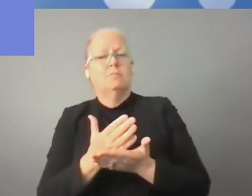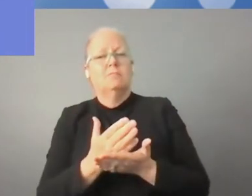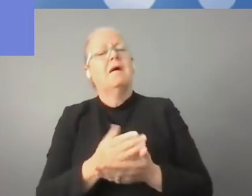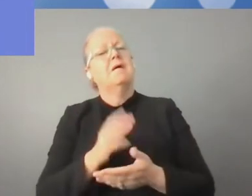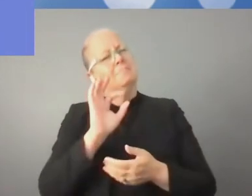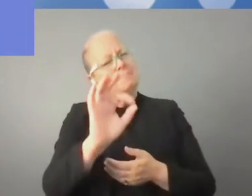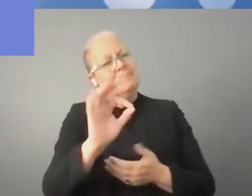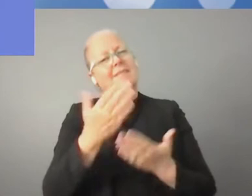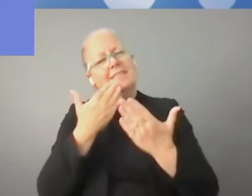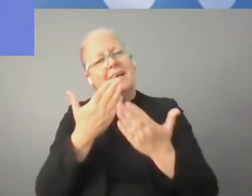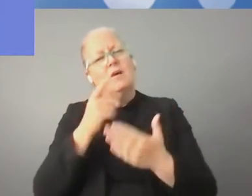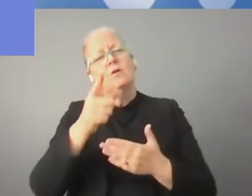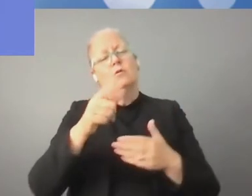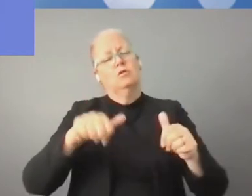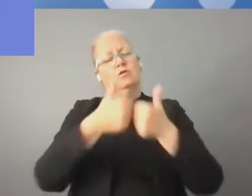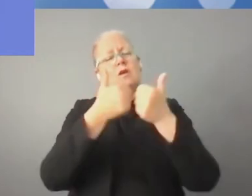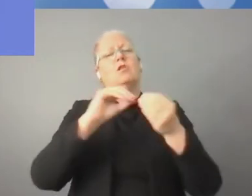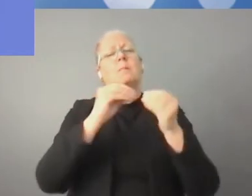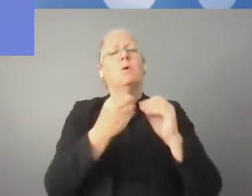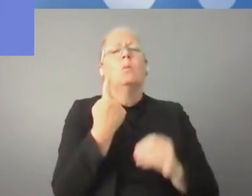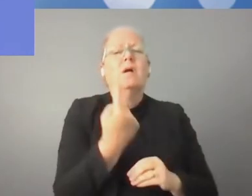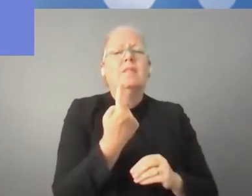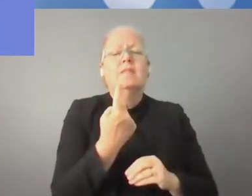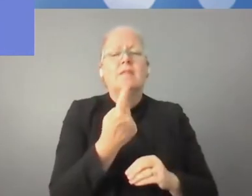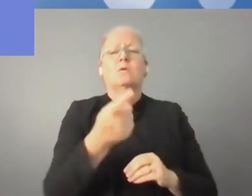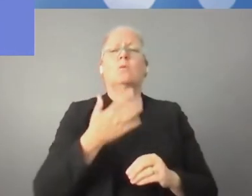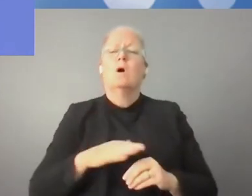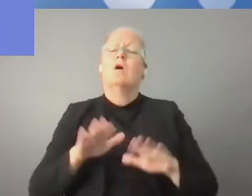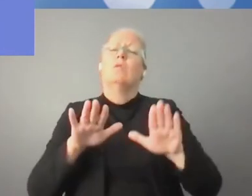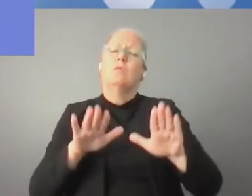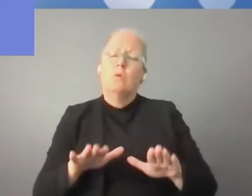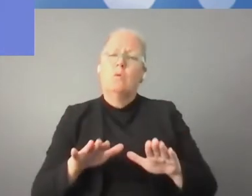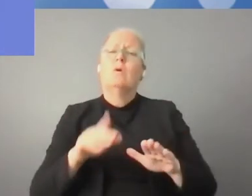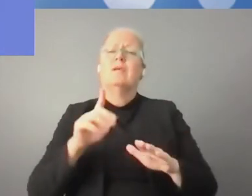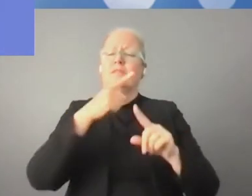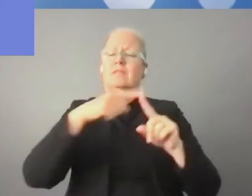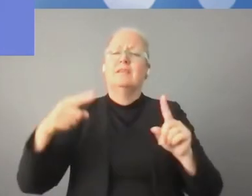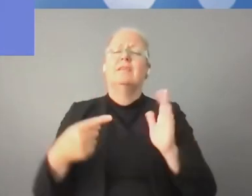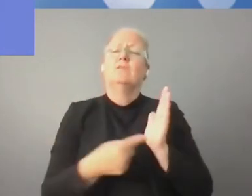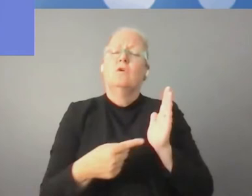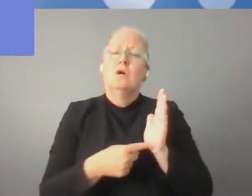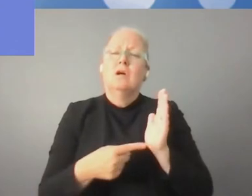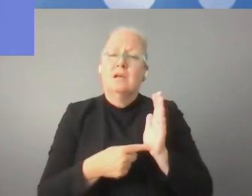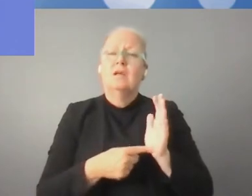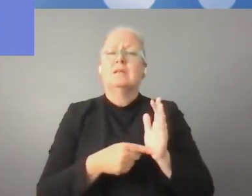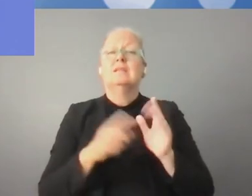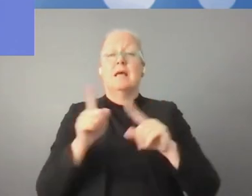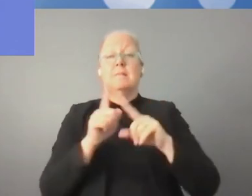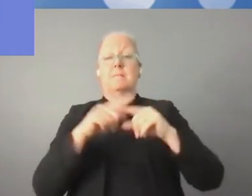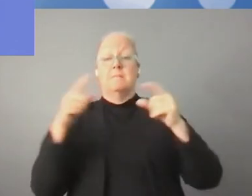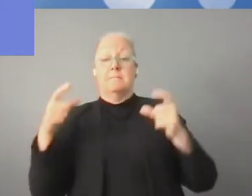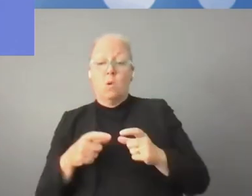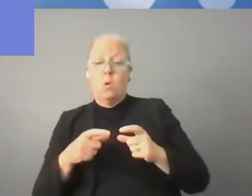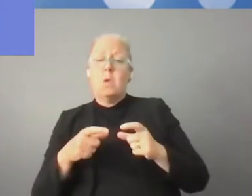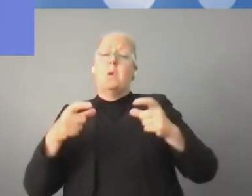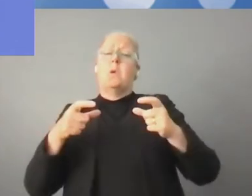más eficientes en su labor en el mundo digital. Me ha gustado mucho